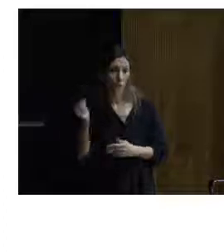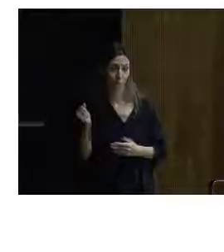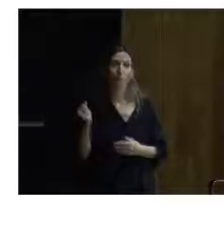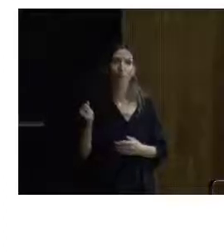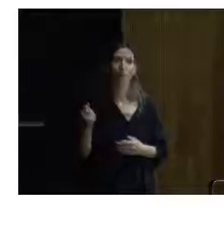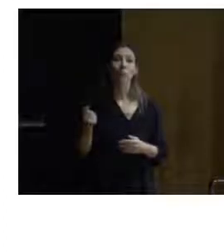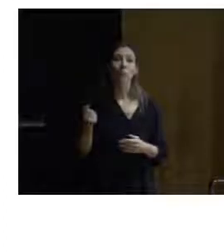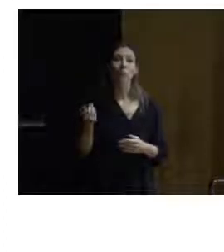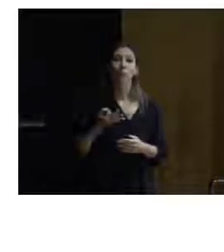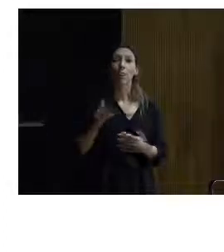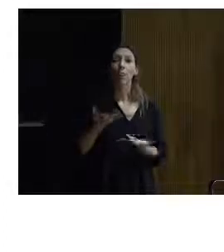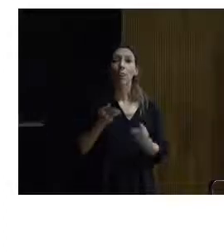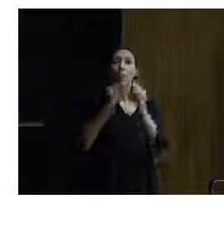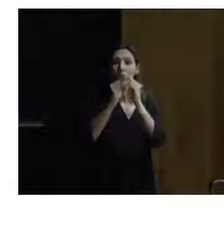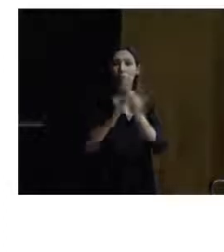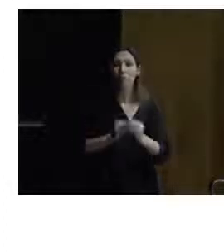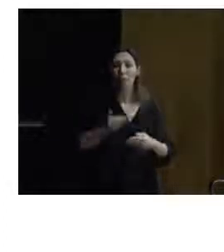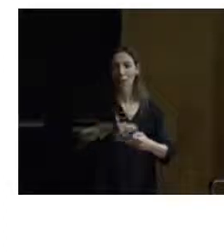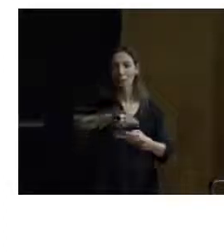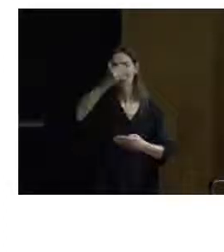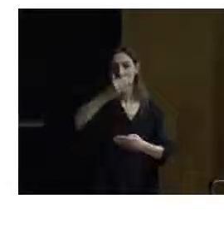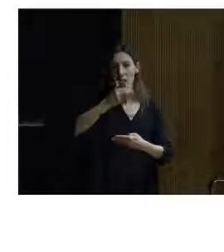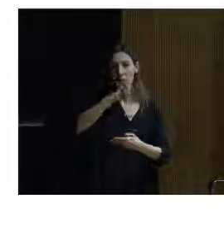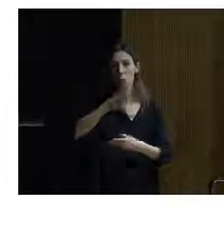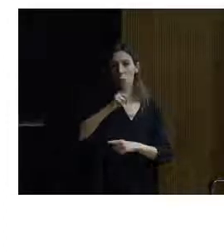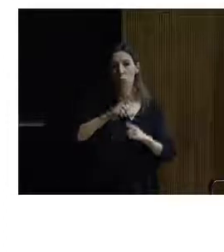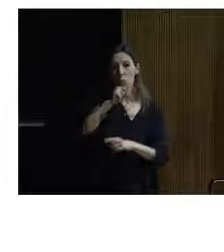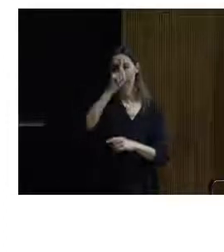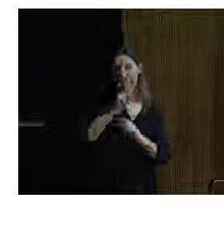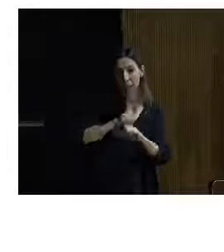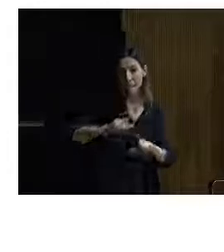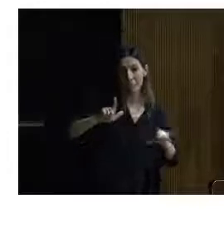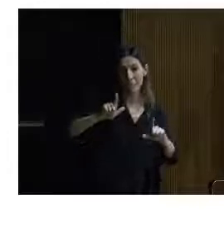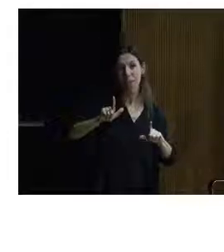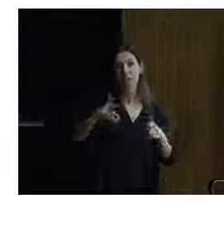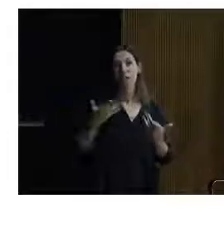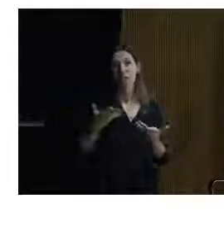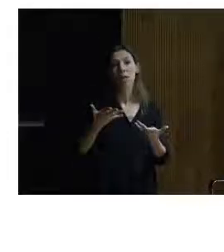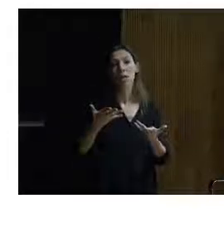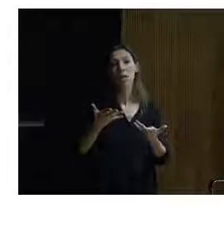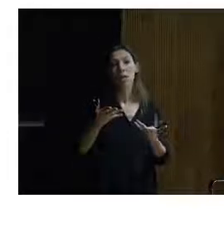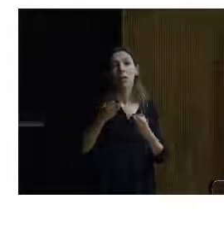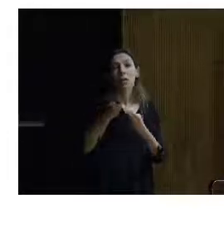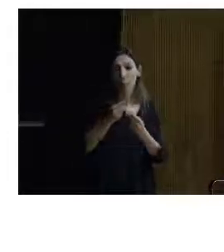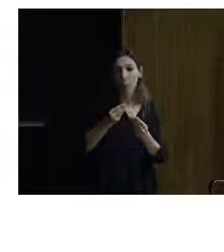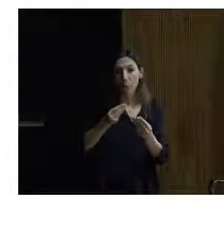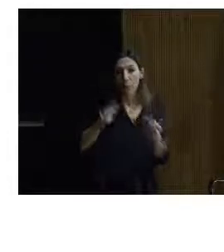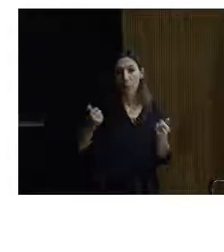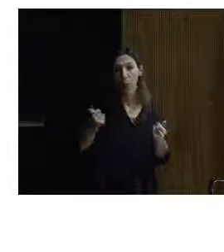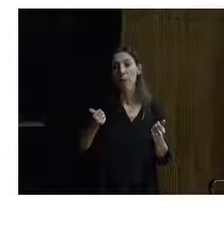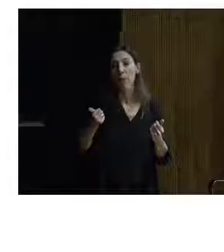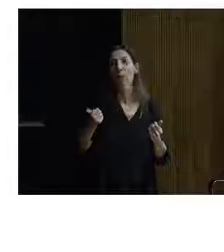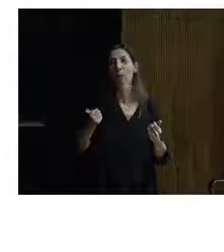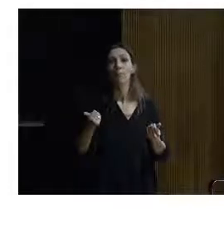tenía problemas de imagen, de deterioro, de pérdida de sus elementos decorativos, de su ornato.